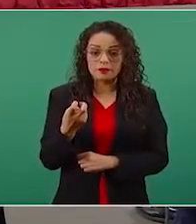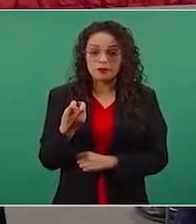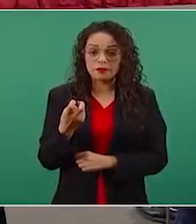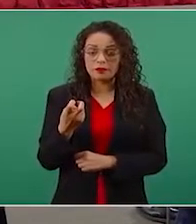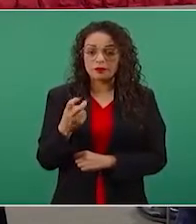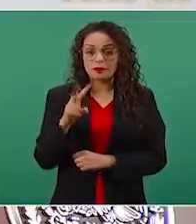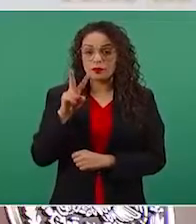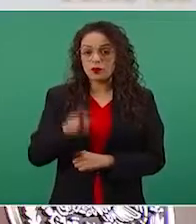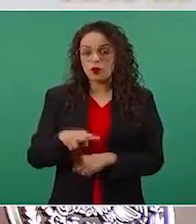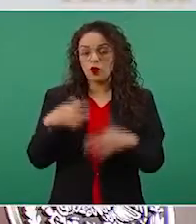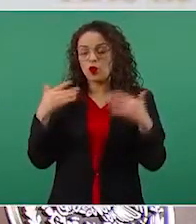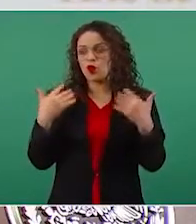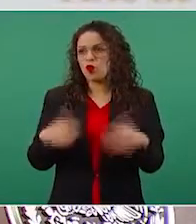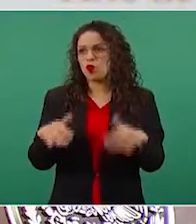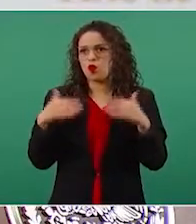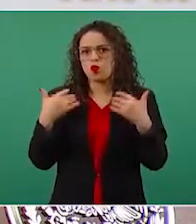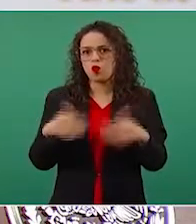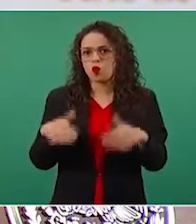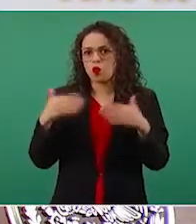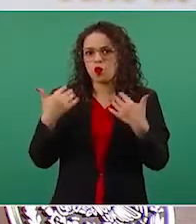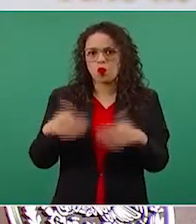excepcional, inédito.